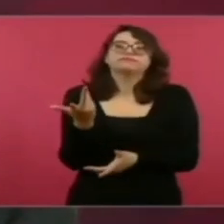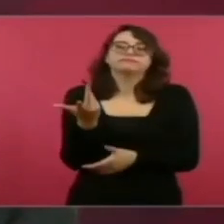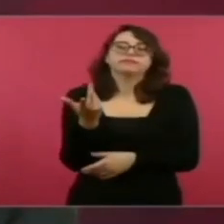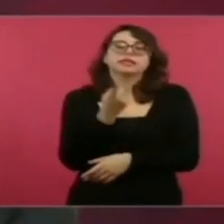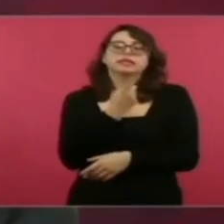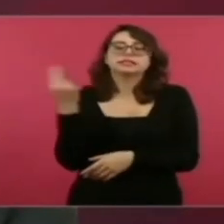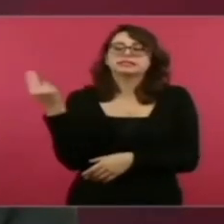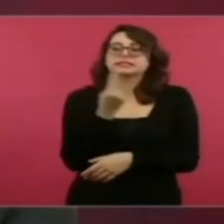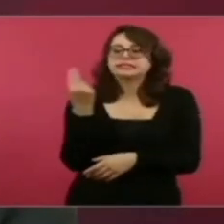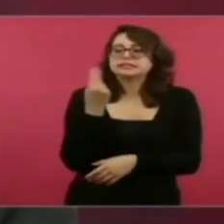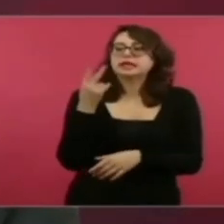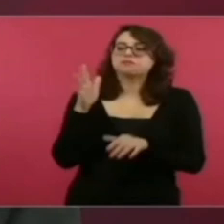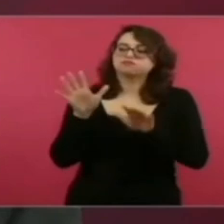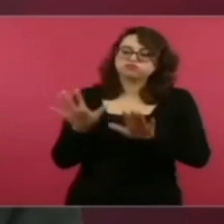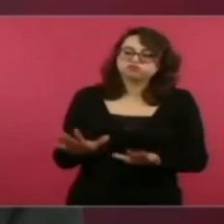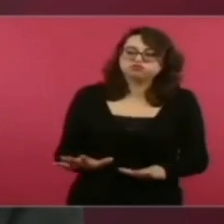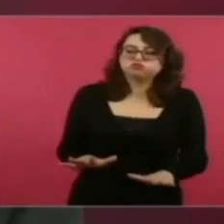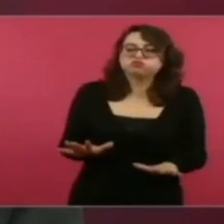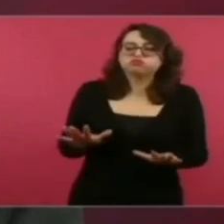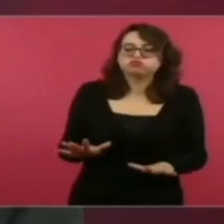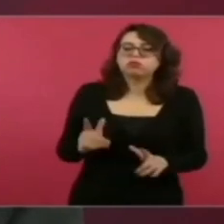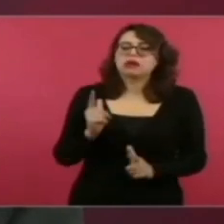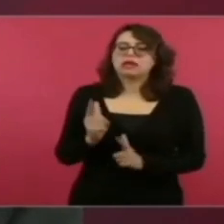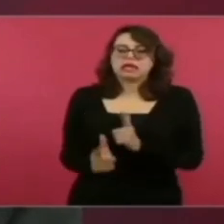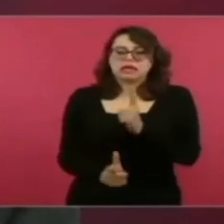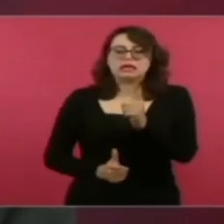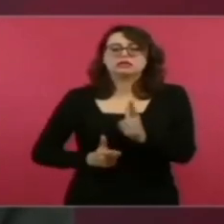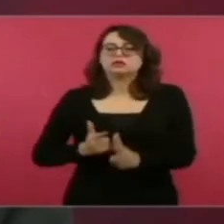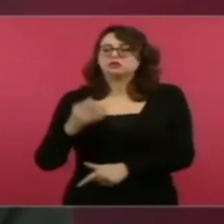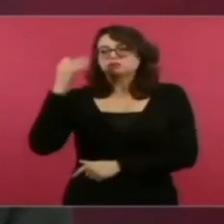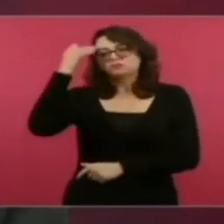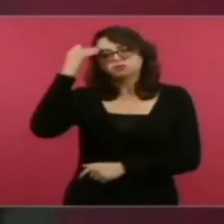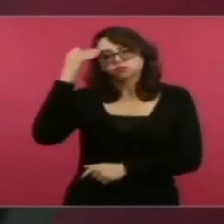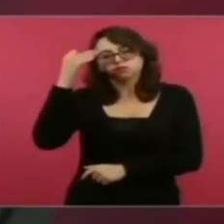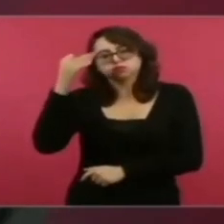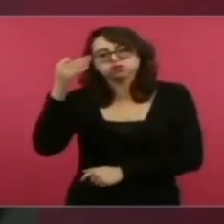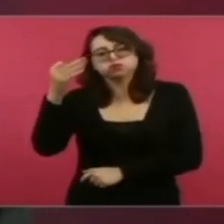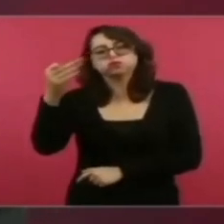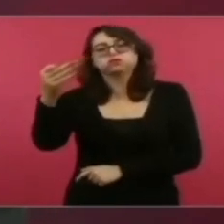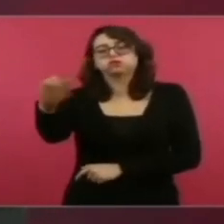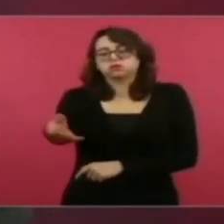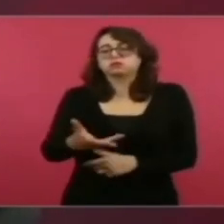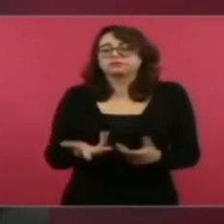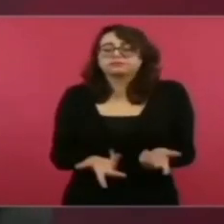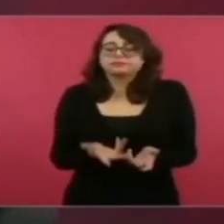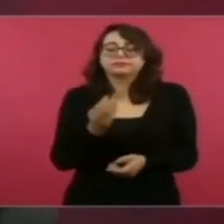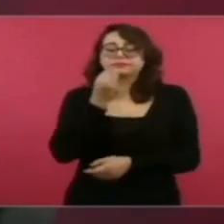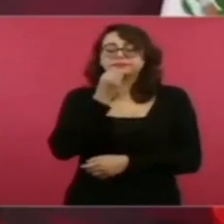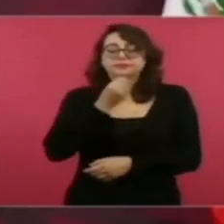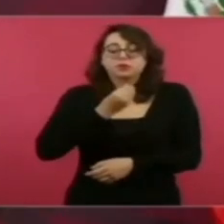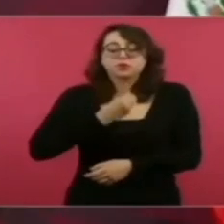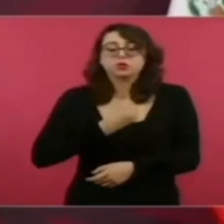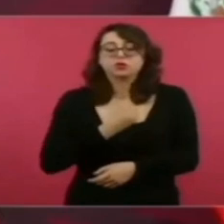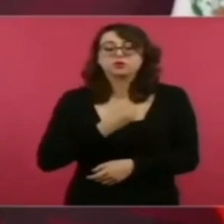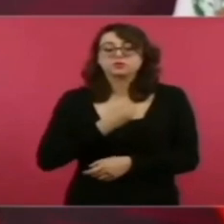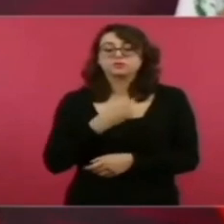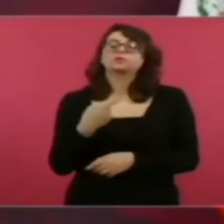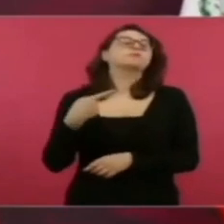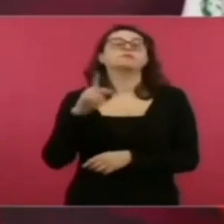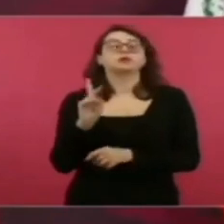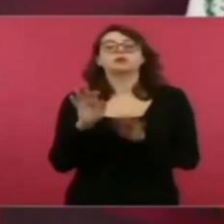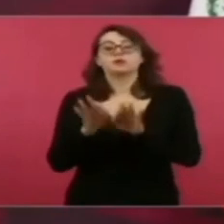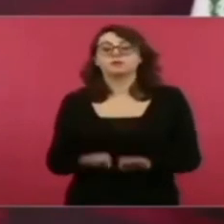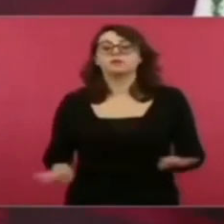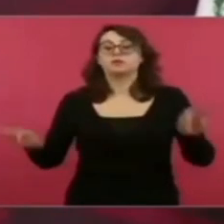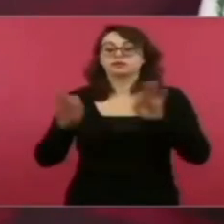A veces es lento el avance. Lo importante